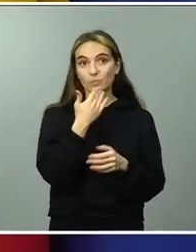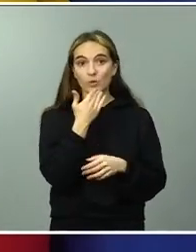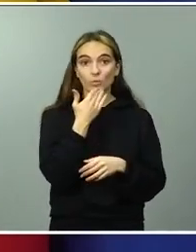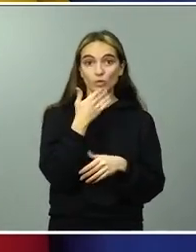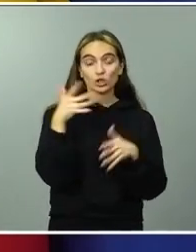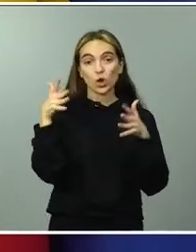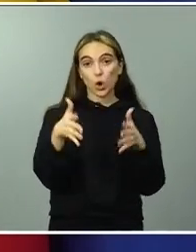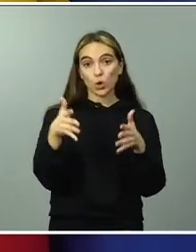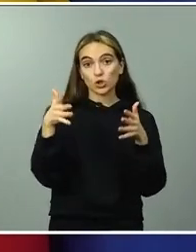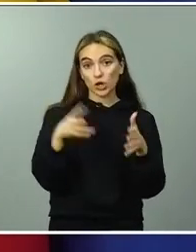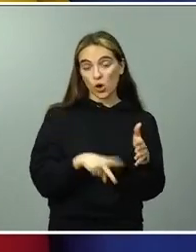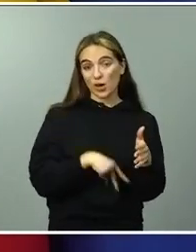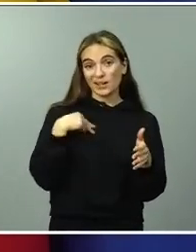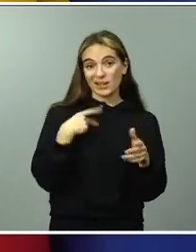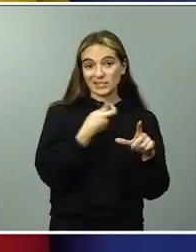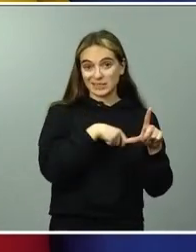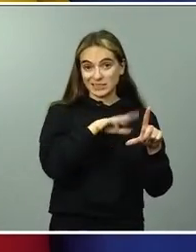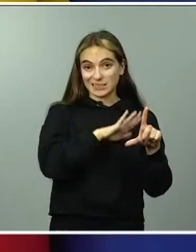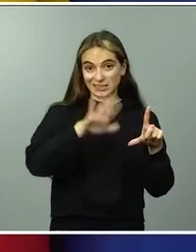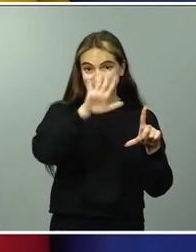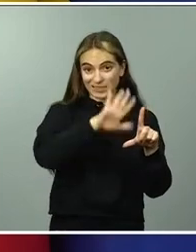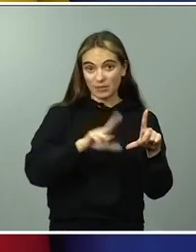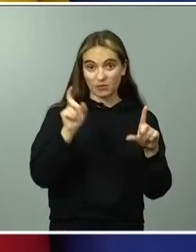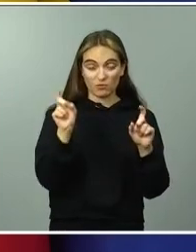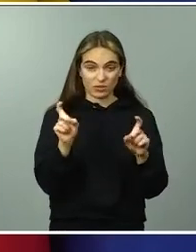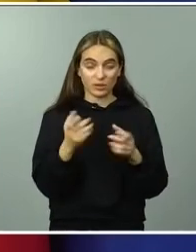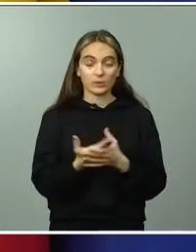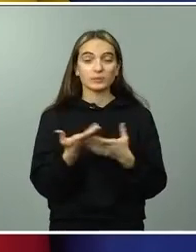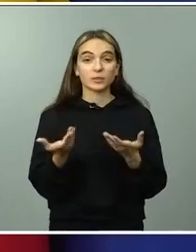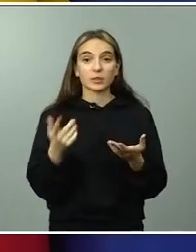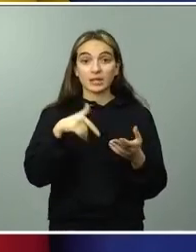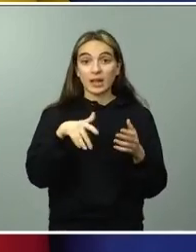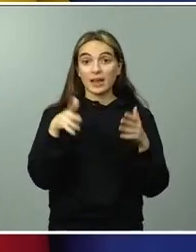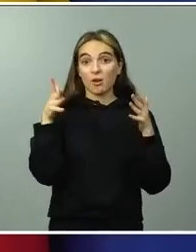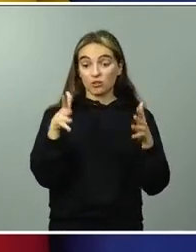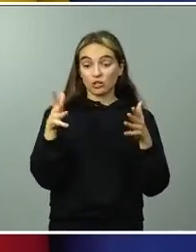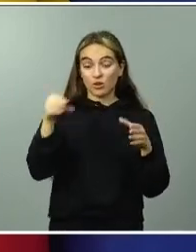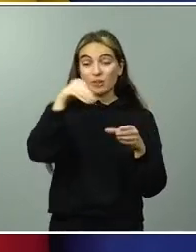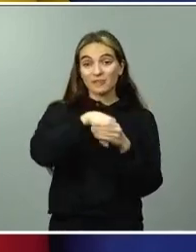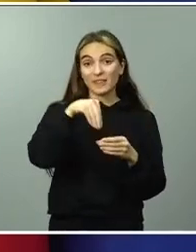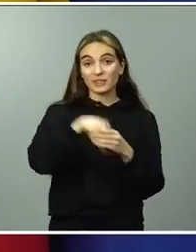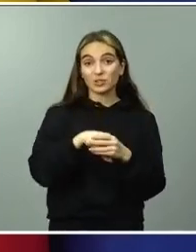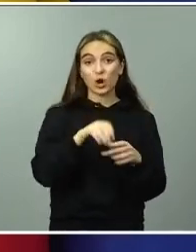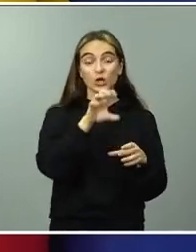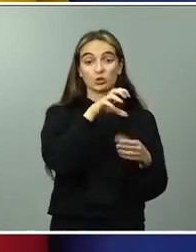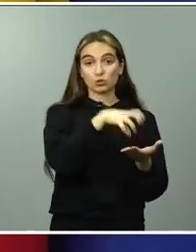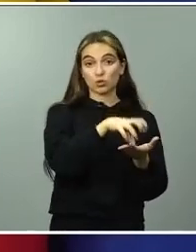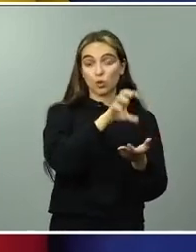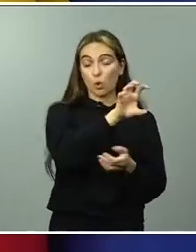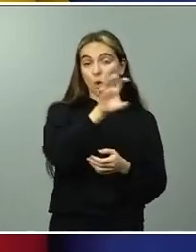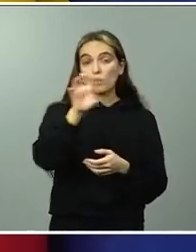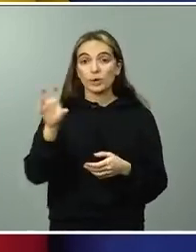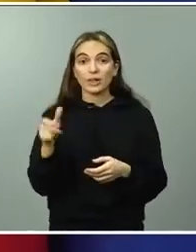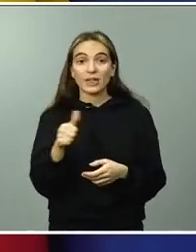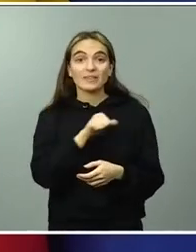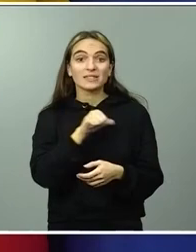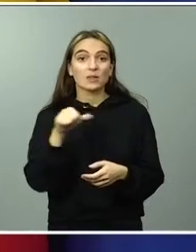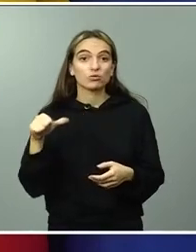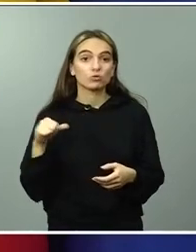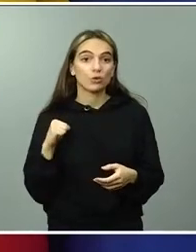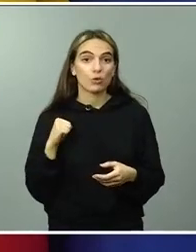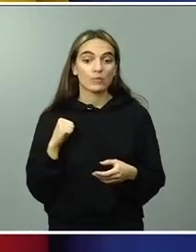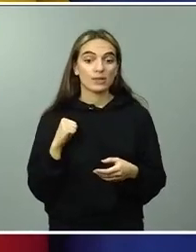general. En este Consejo Superior están representadas las comunidades autónomas, el profesorado, directores, hay